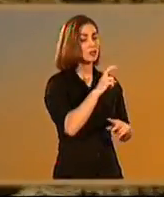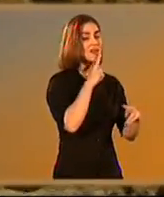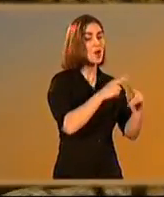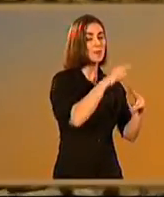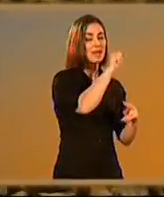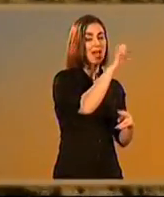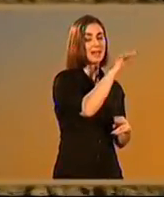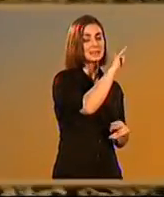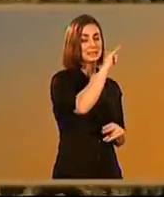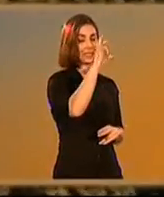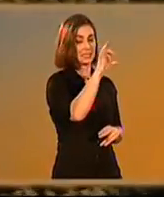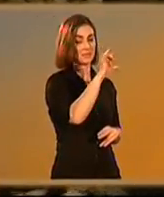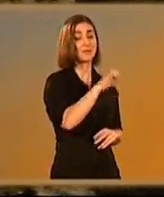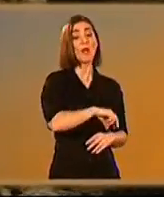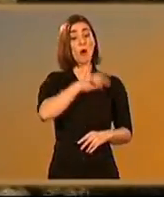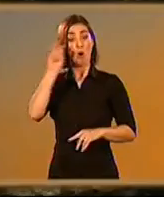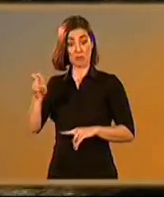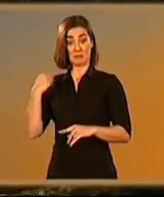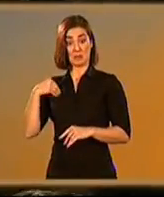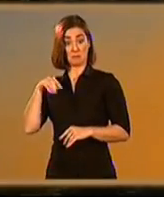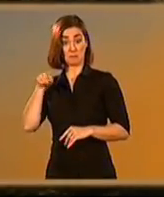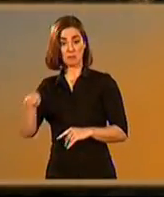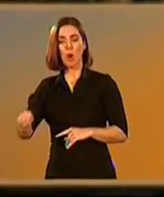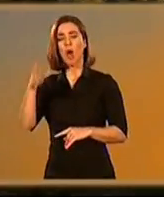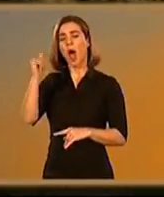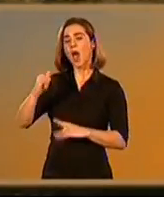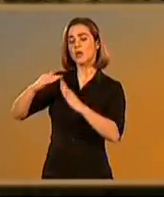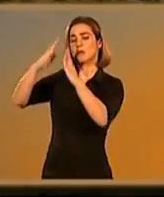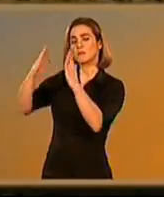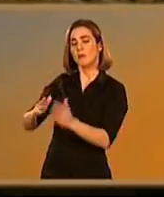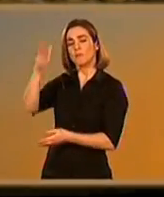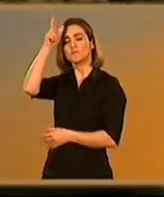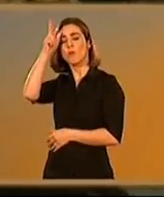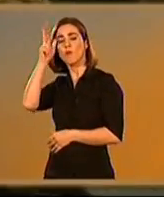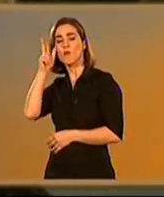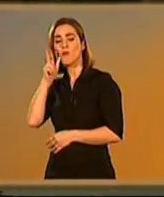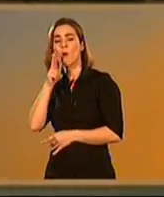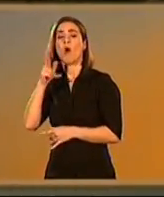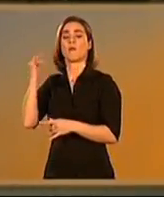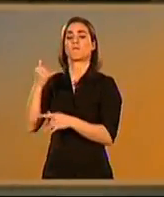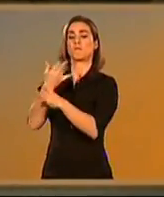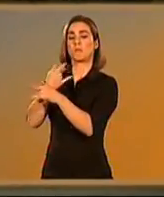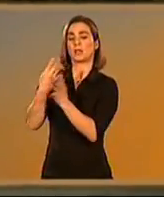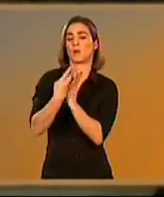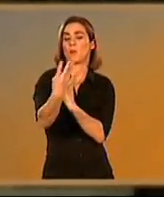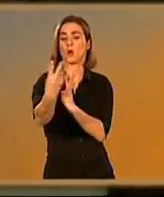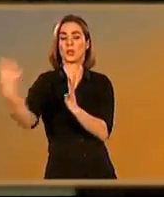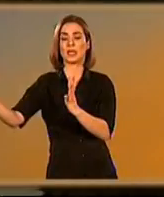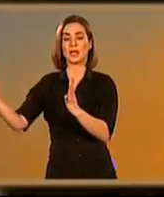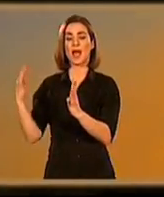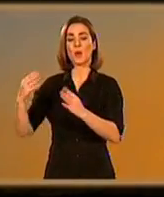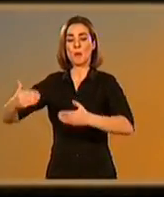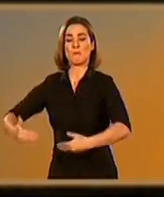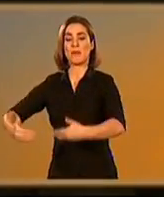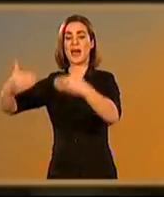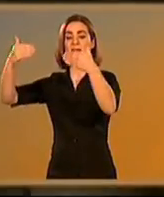oriental, Cibeles y Atis. La tumba de Servilia, por el contrario, reproducía en su estructura helenística una lujosa mansión